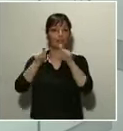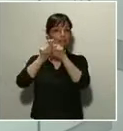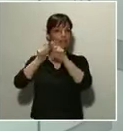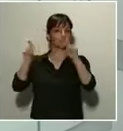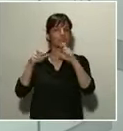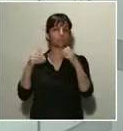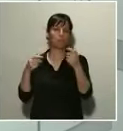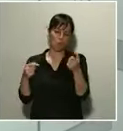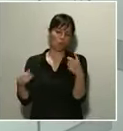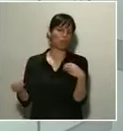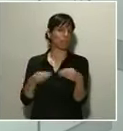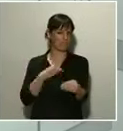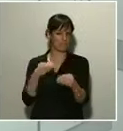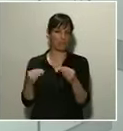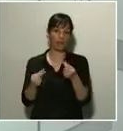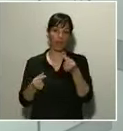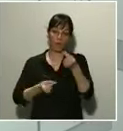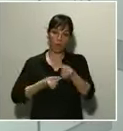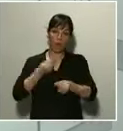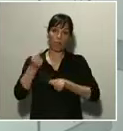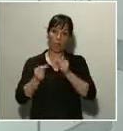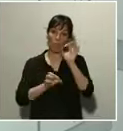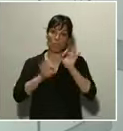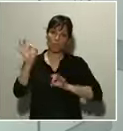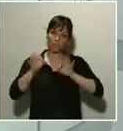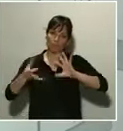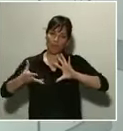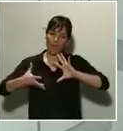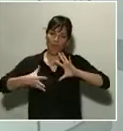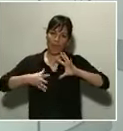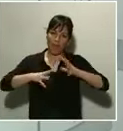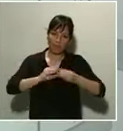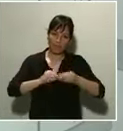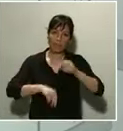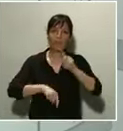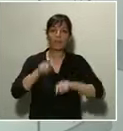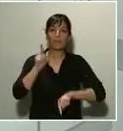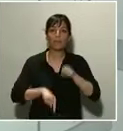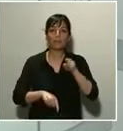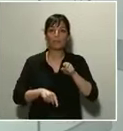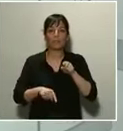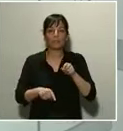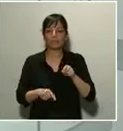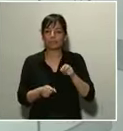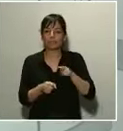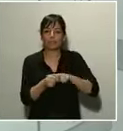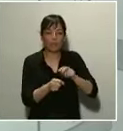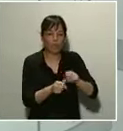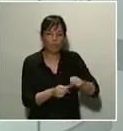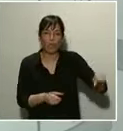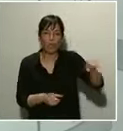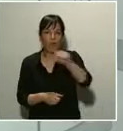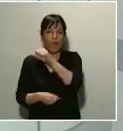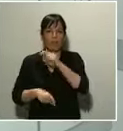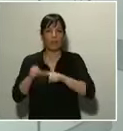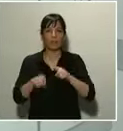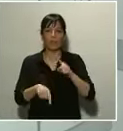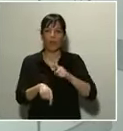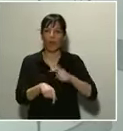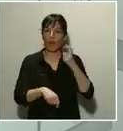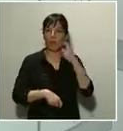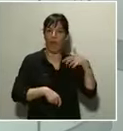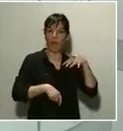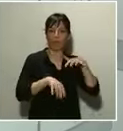adaptar ligeramente estos porcentajes en función de cada realidad local. También vamos a seguir reduciendo el resto de